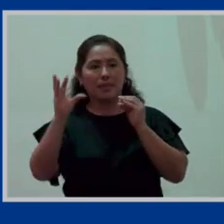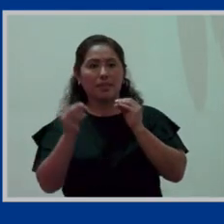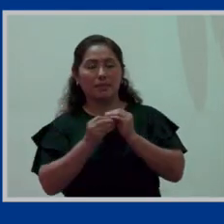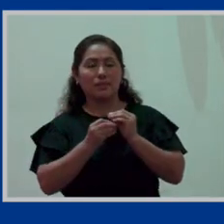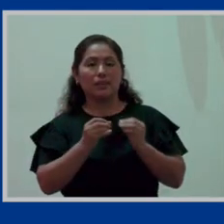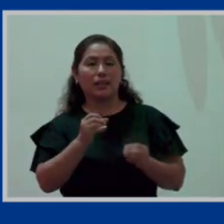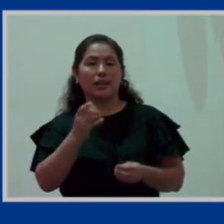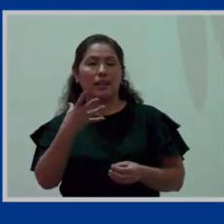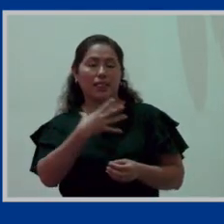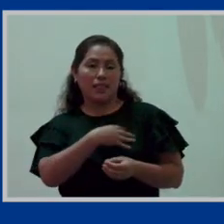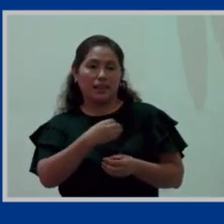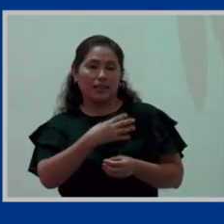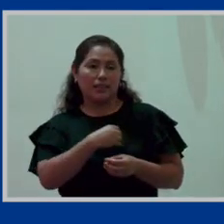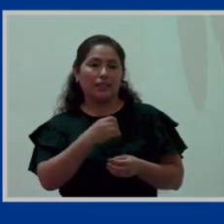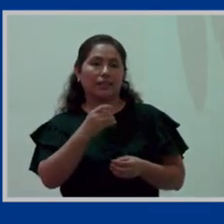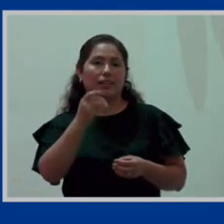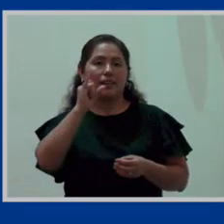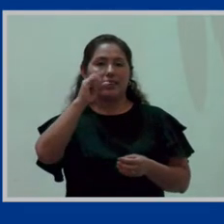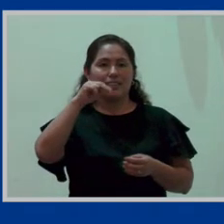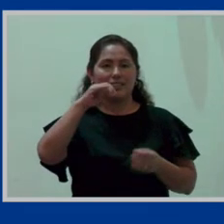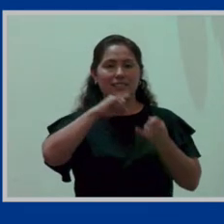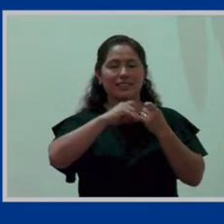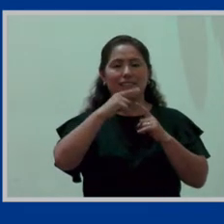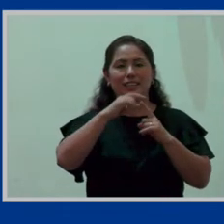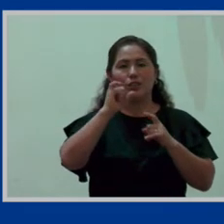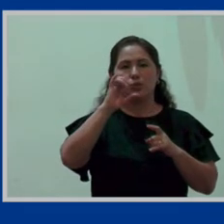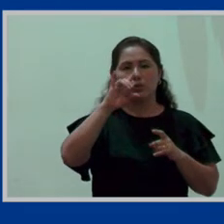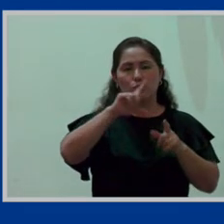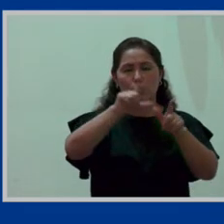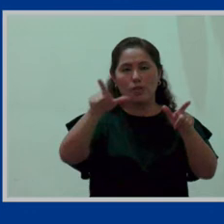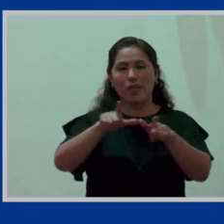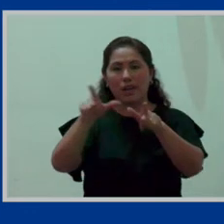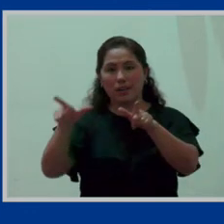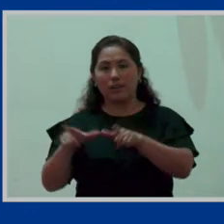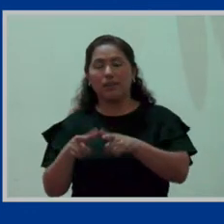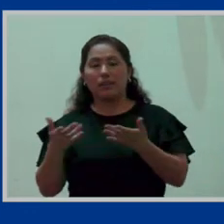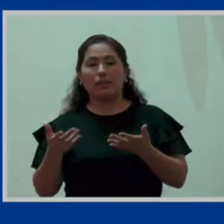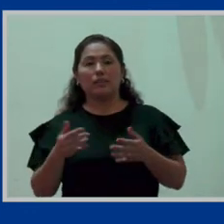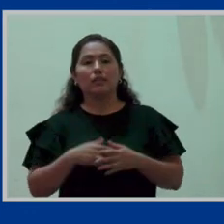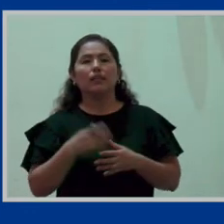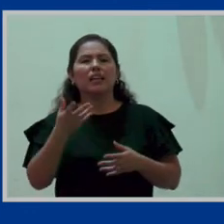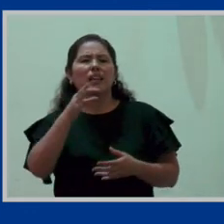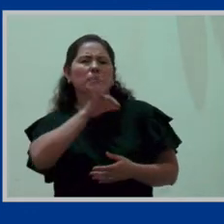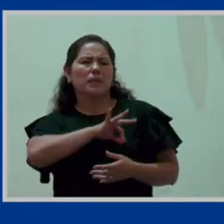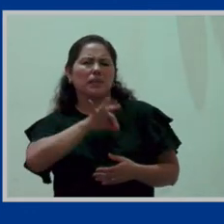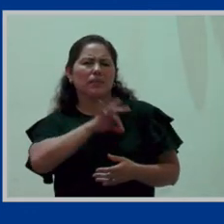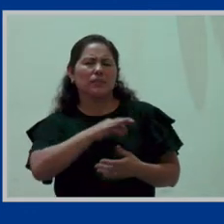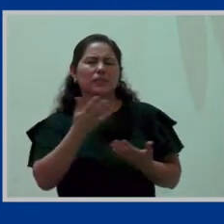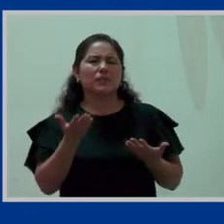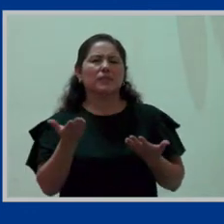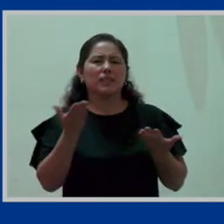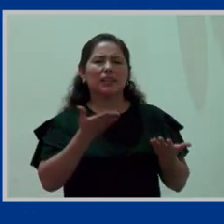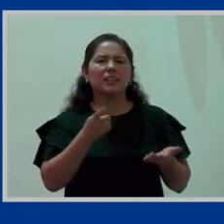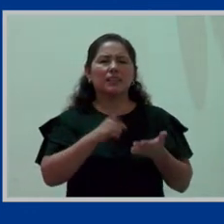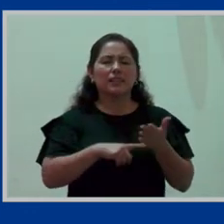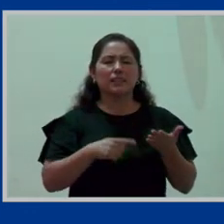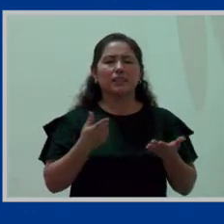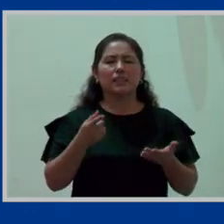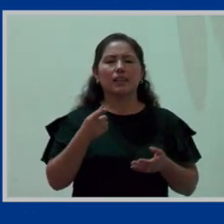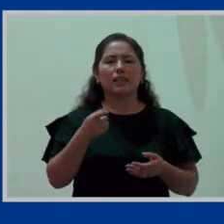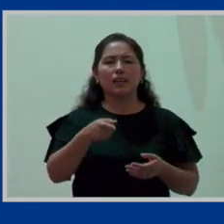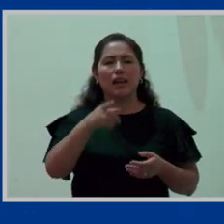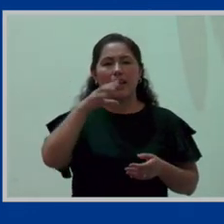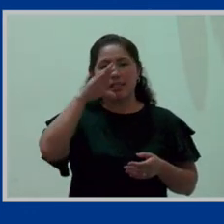el tema concreto que nos reúne. Y los beneficios que trae al